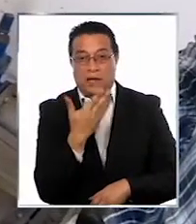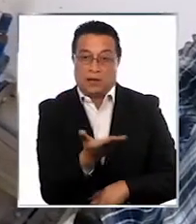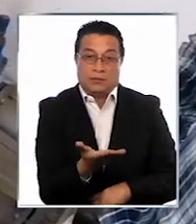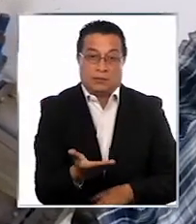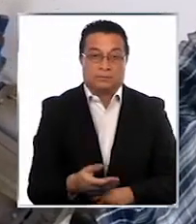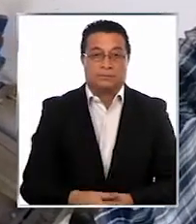¡Gracias! ¡Gracias!